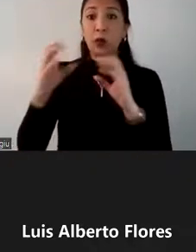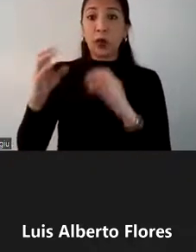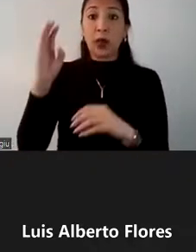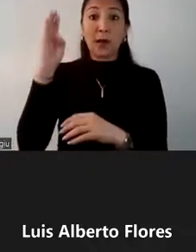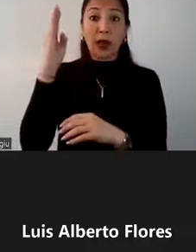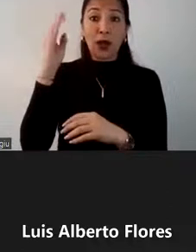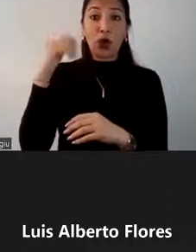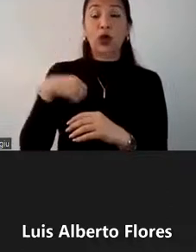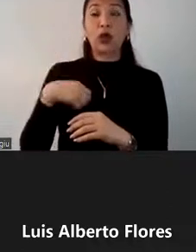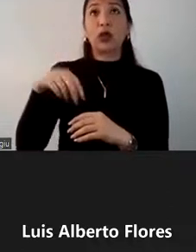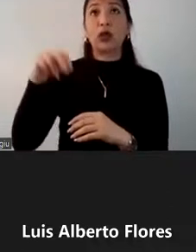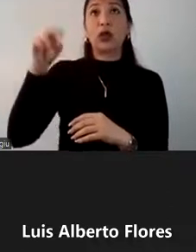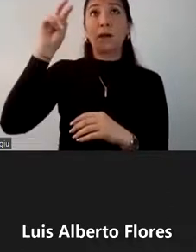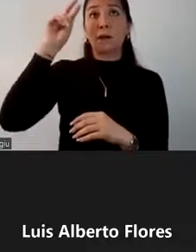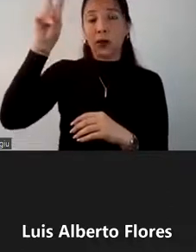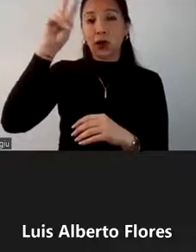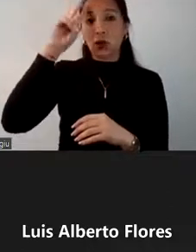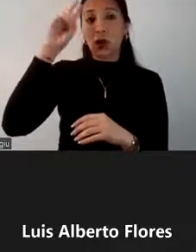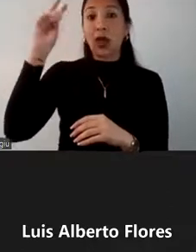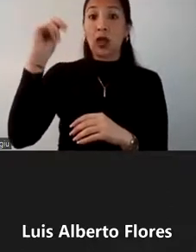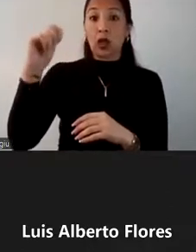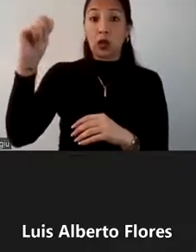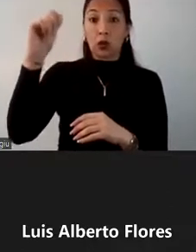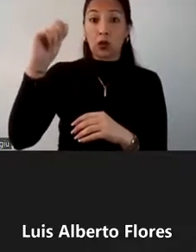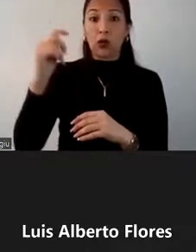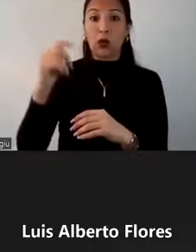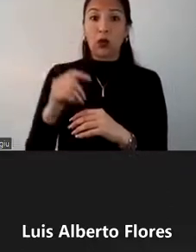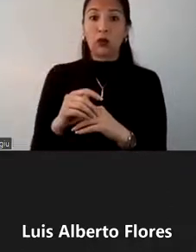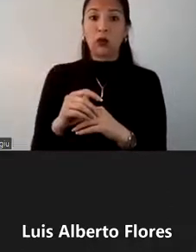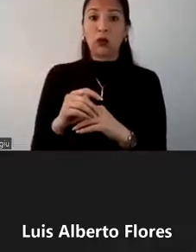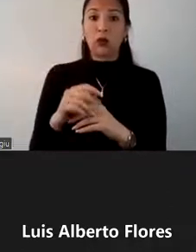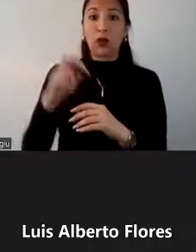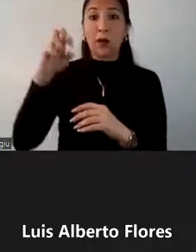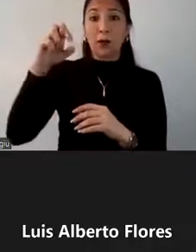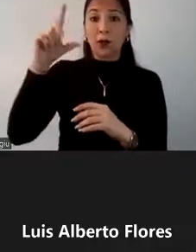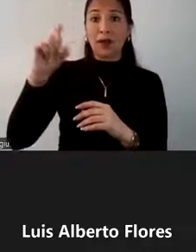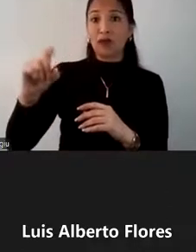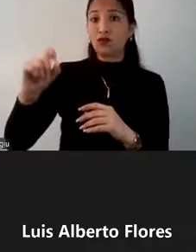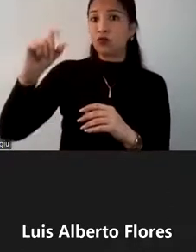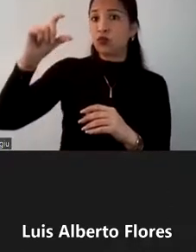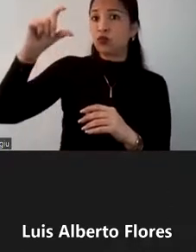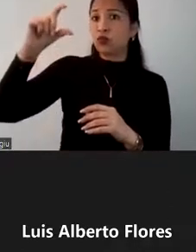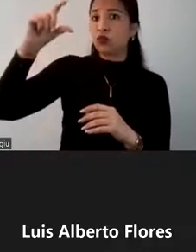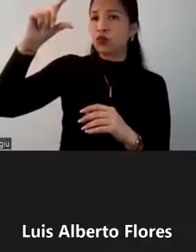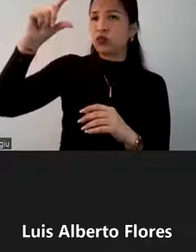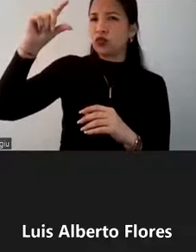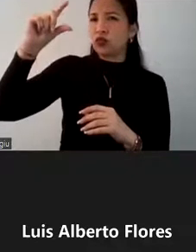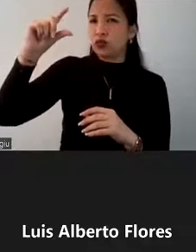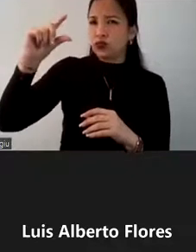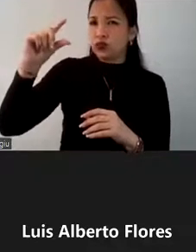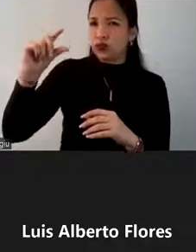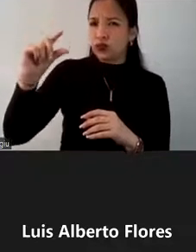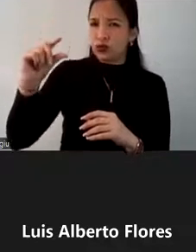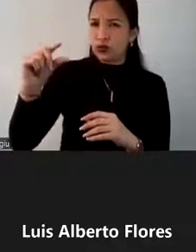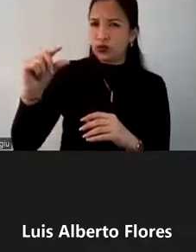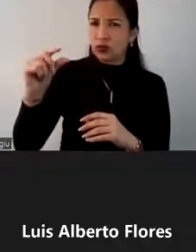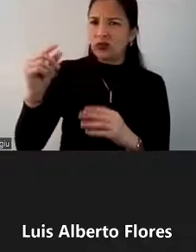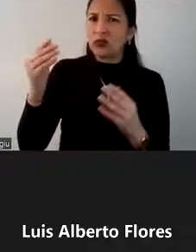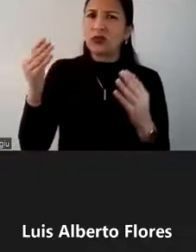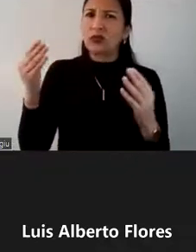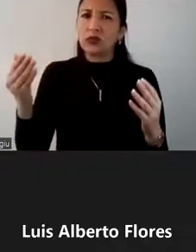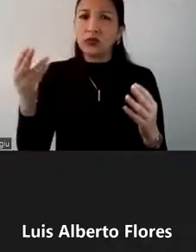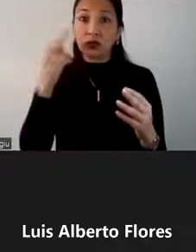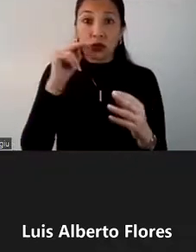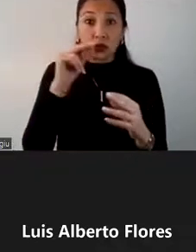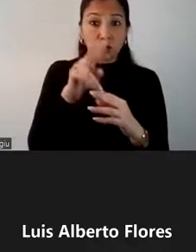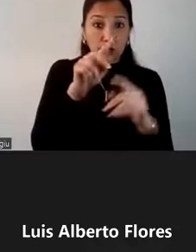de Ecuador y el Banco Mundial, el PBI ecuatoriano tuvo una desaceleración, que incluso lo podemos